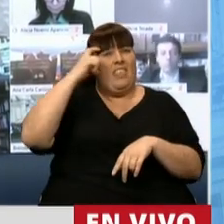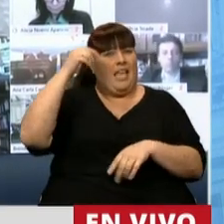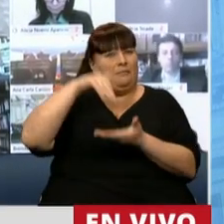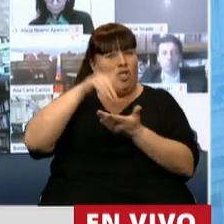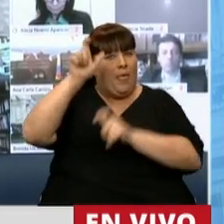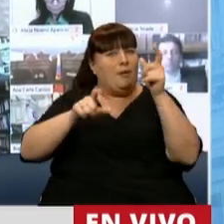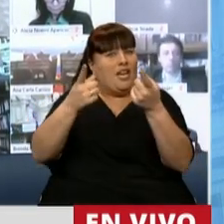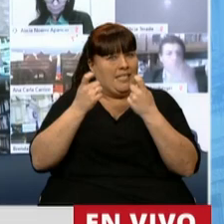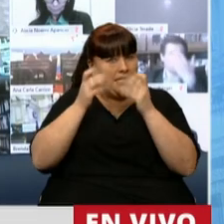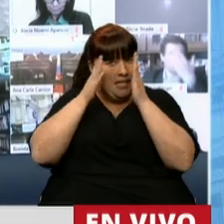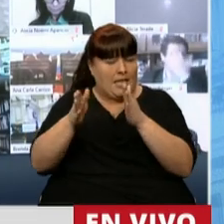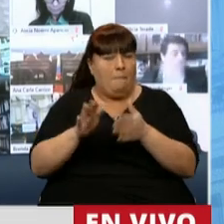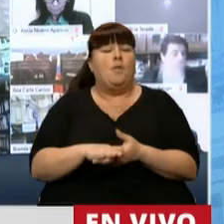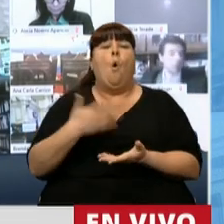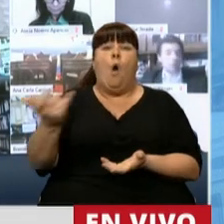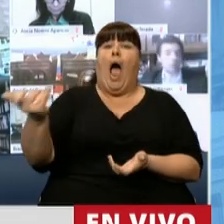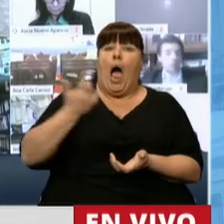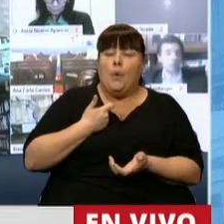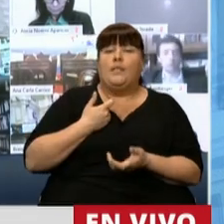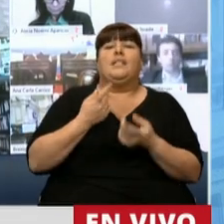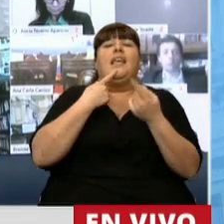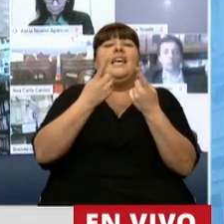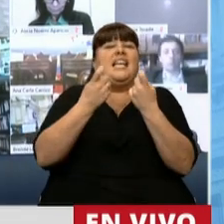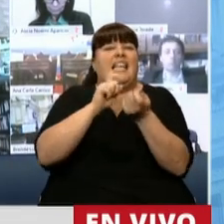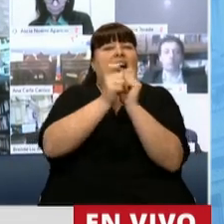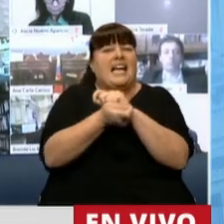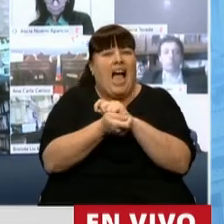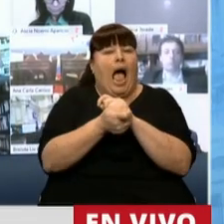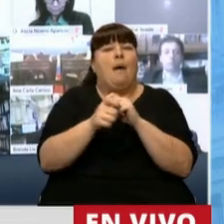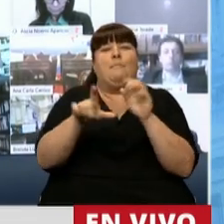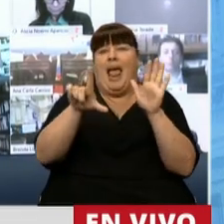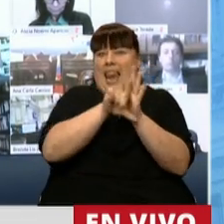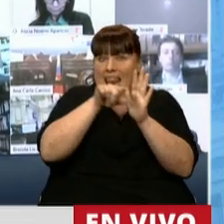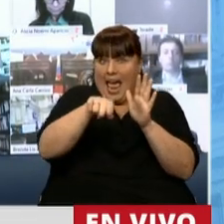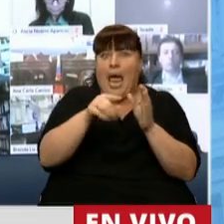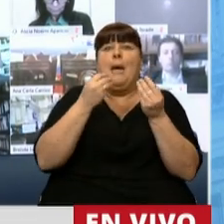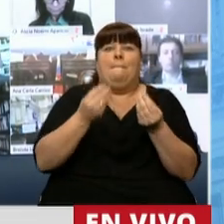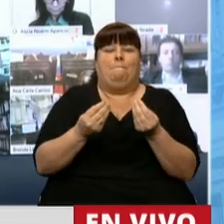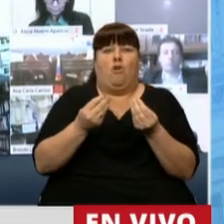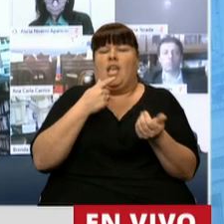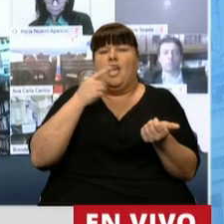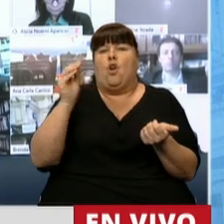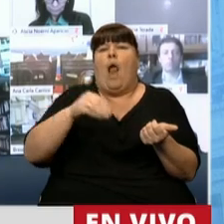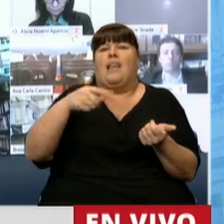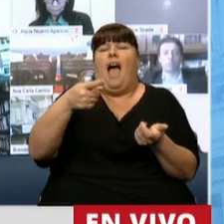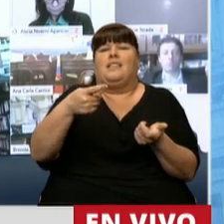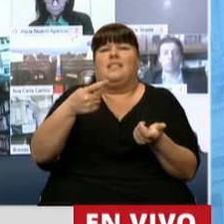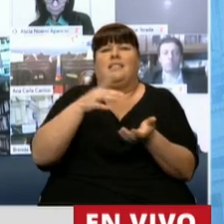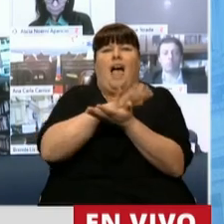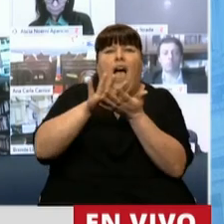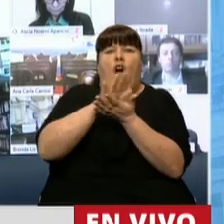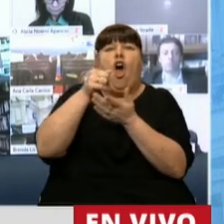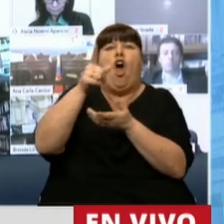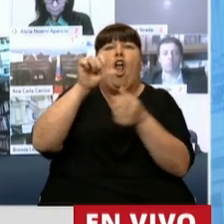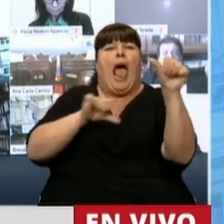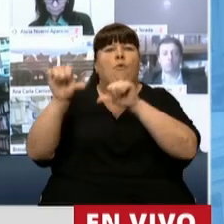Por ello, cuando nos comunicaron que se necesitaba modificar el encuadre jurídico para resultar insuficiente para poder negociar con